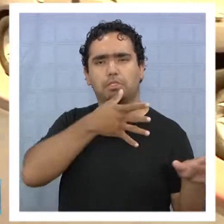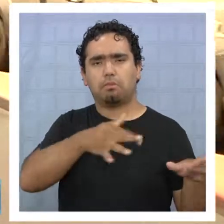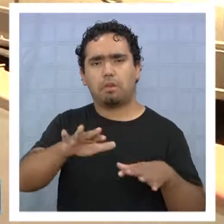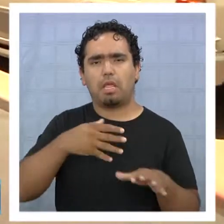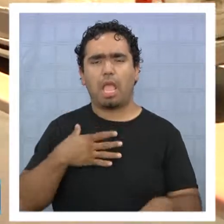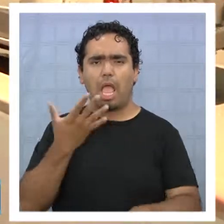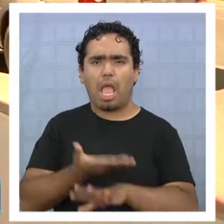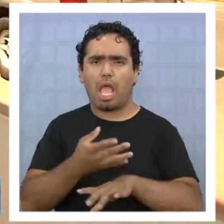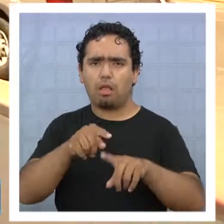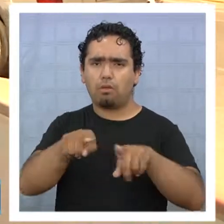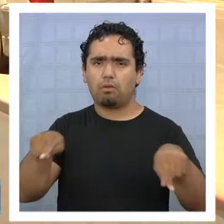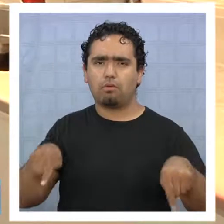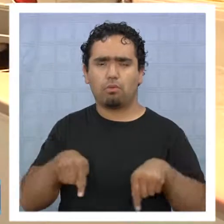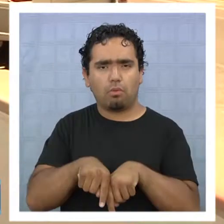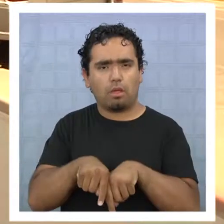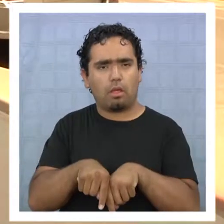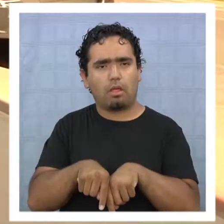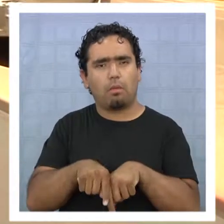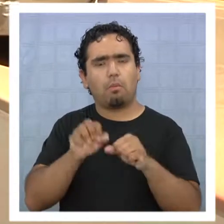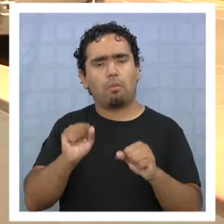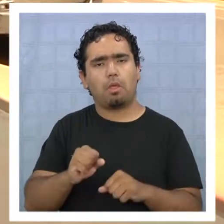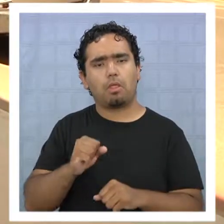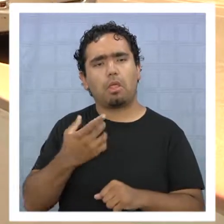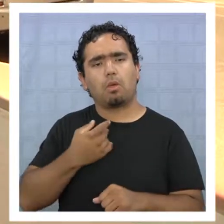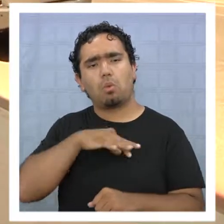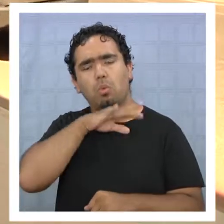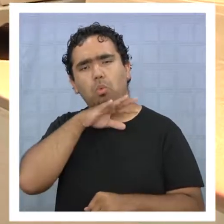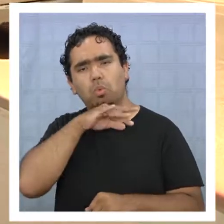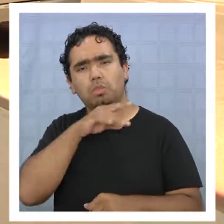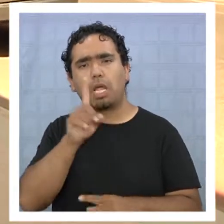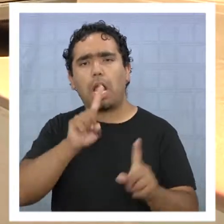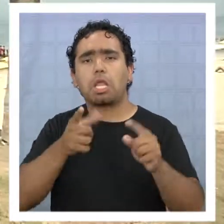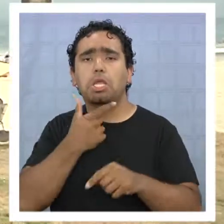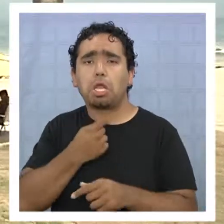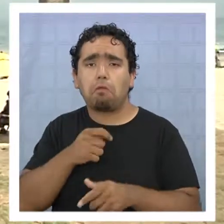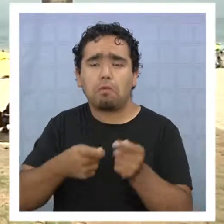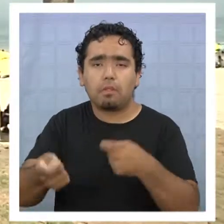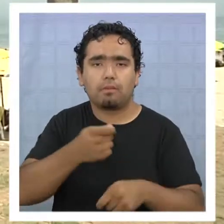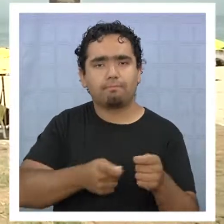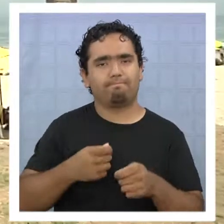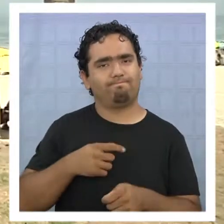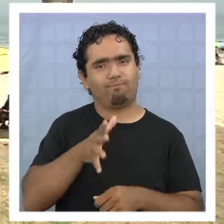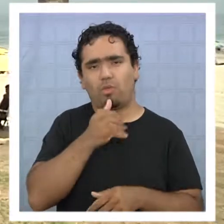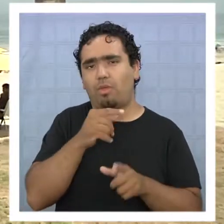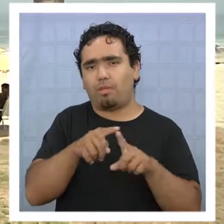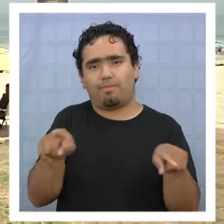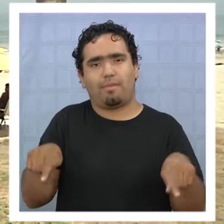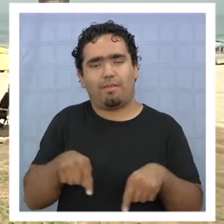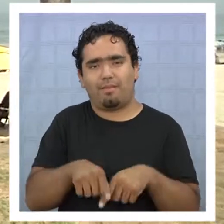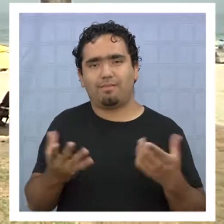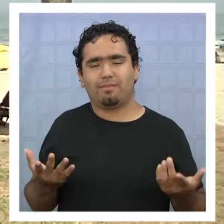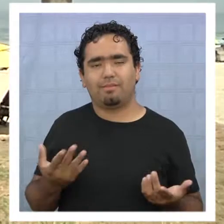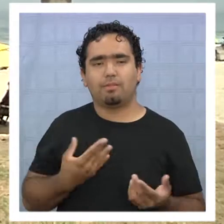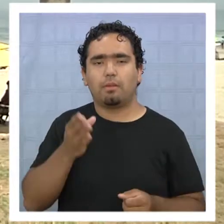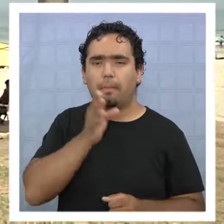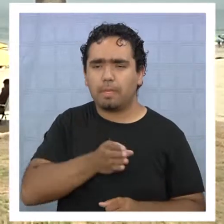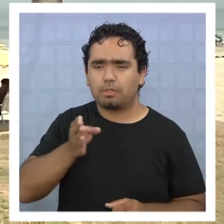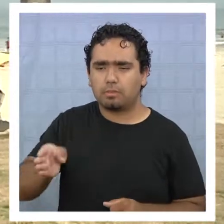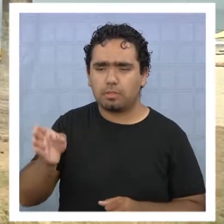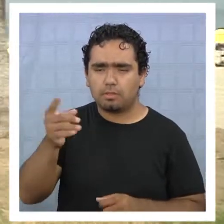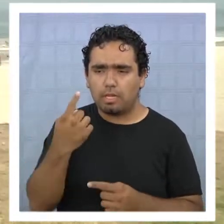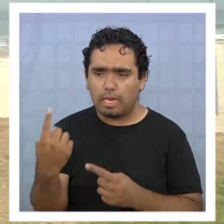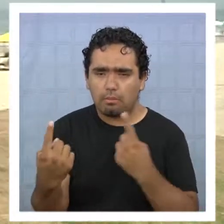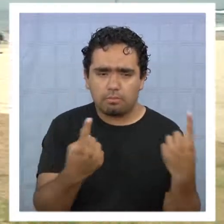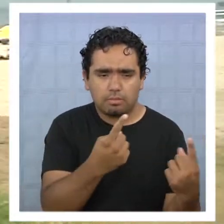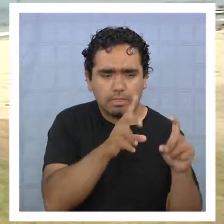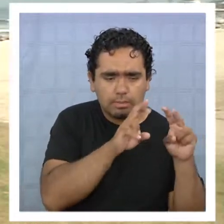la playa Cabancha quede algún espacio como para que lo ocupe alguien que quiera vender algo. Yo creo que hay que hacer el análisis persona